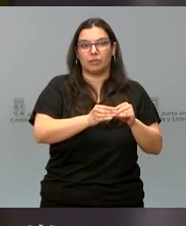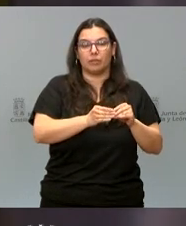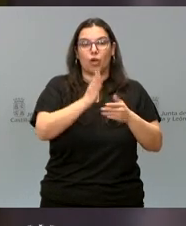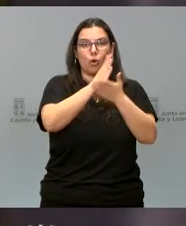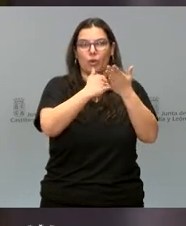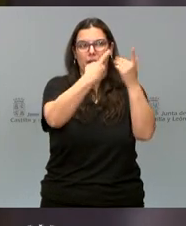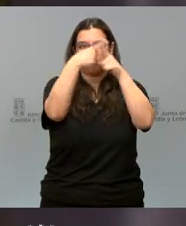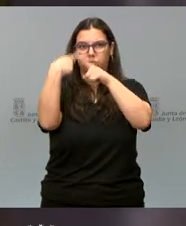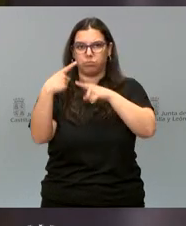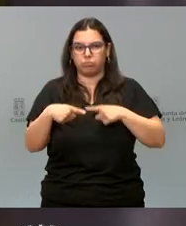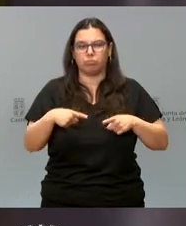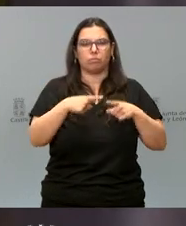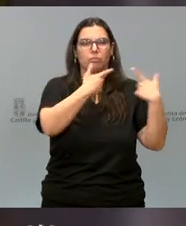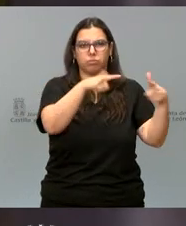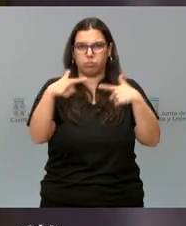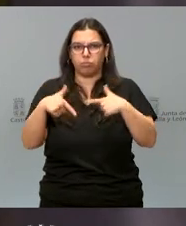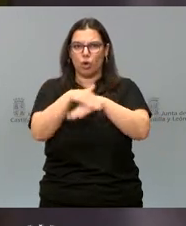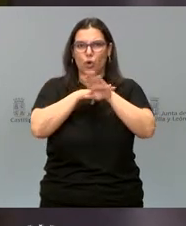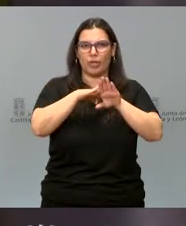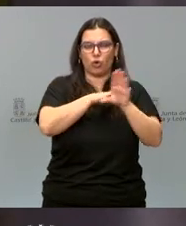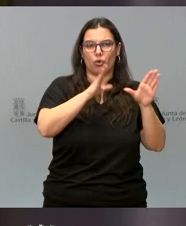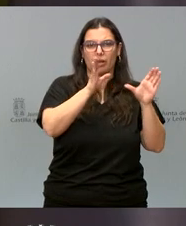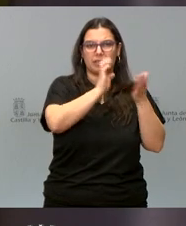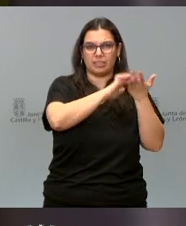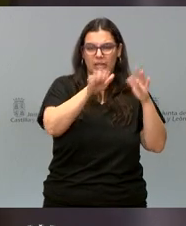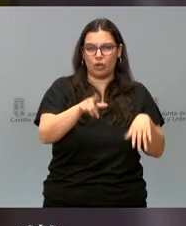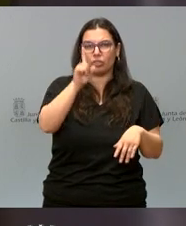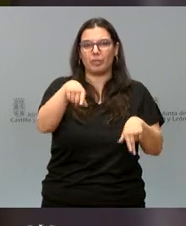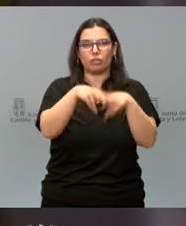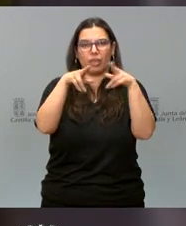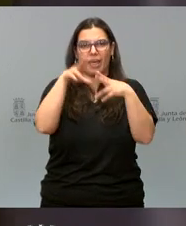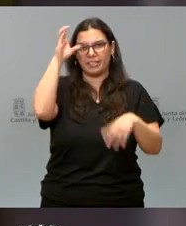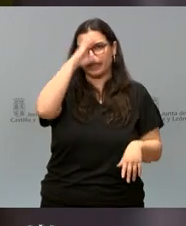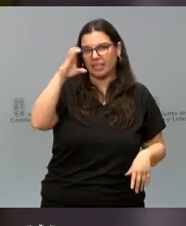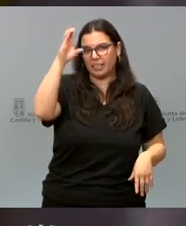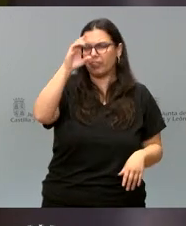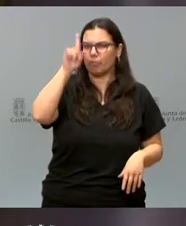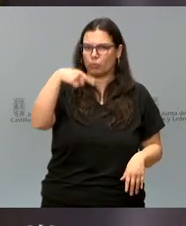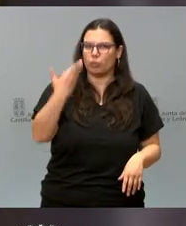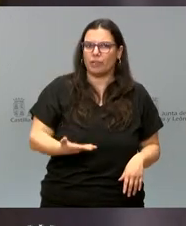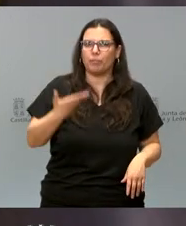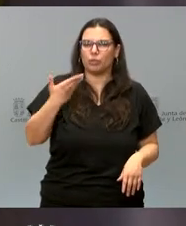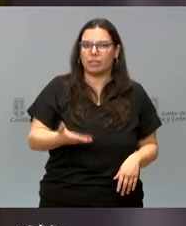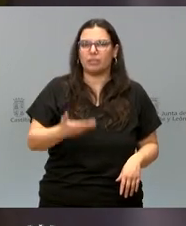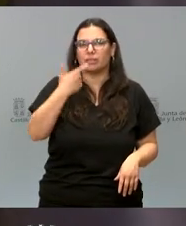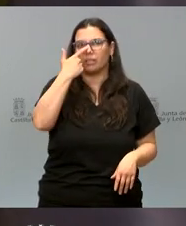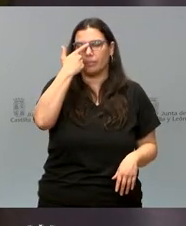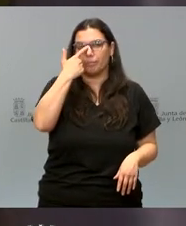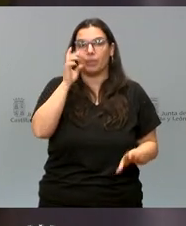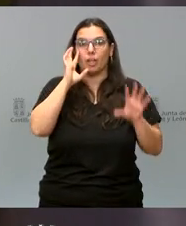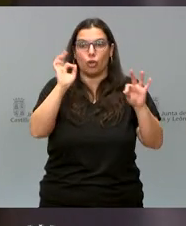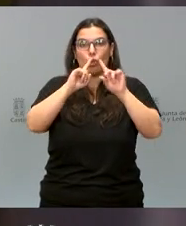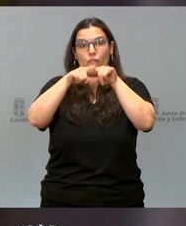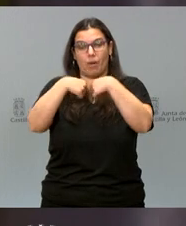comunidad autónoma, desde el Gobierno de Castilla y León, desde las sociedades científicas tan importantes. Y desde luego a las